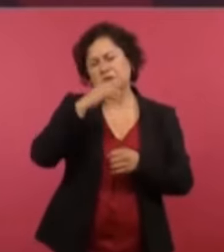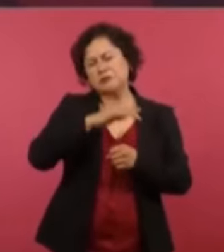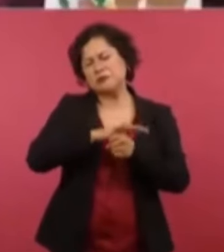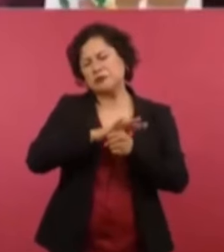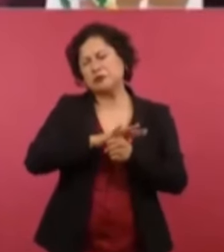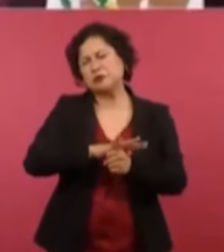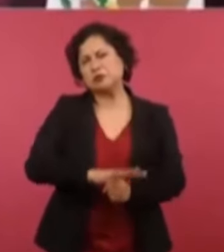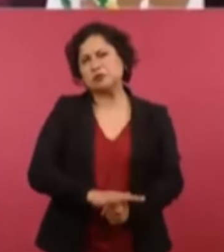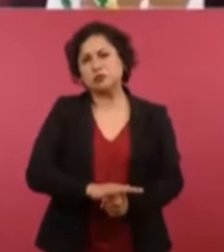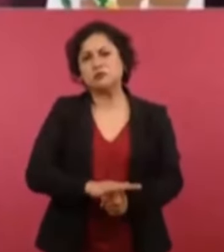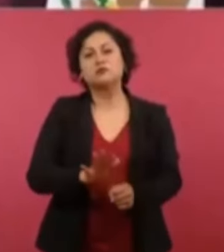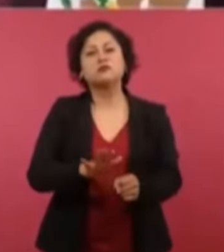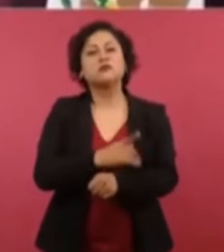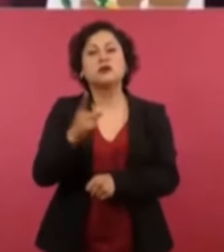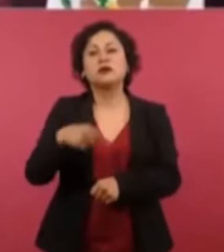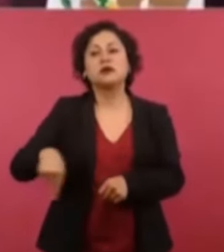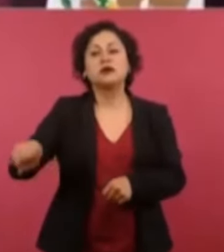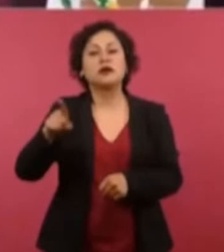trabajadores,